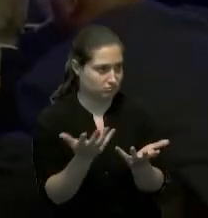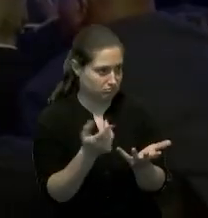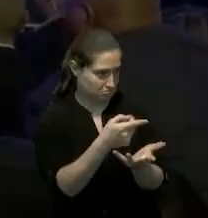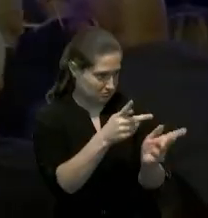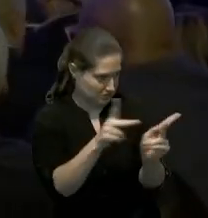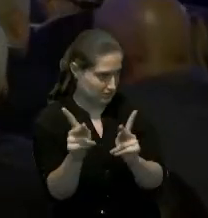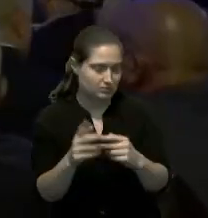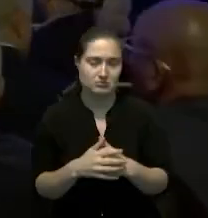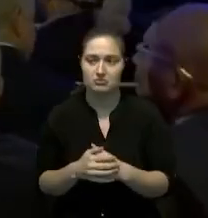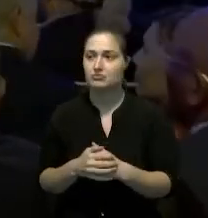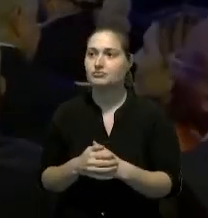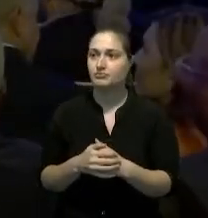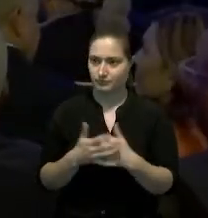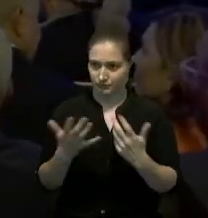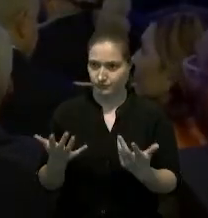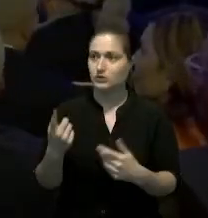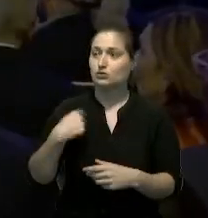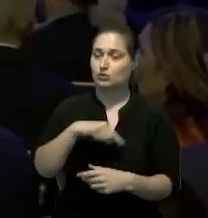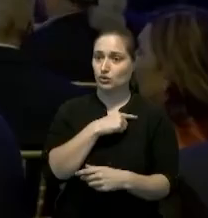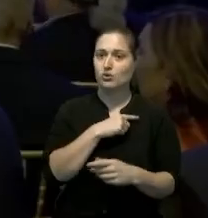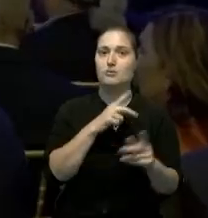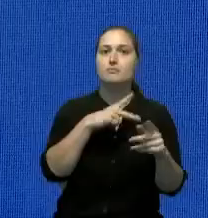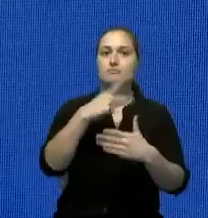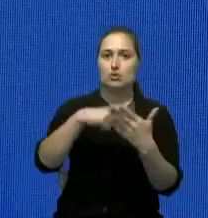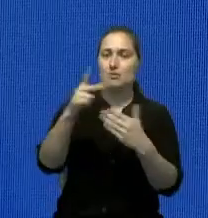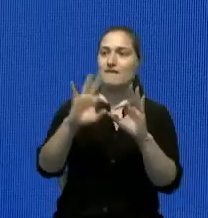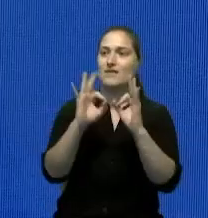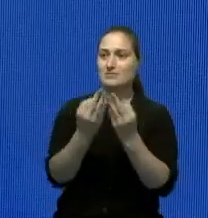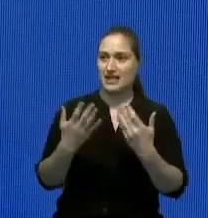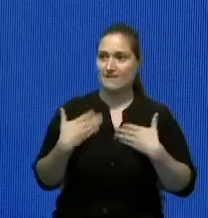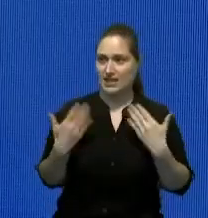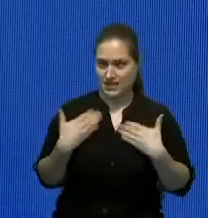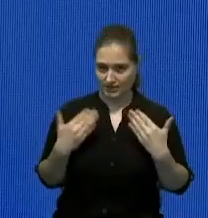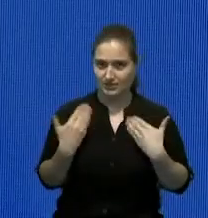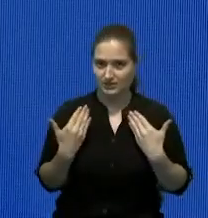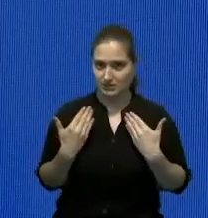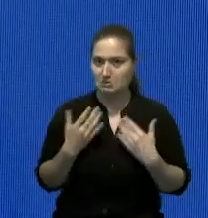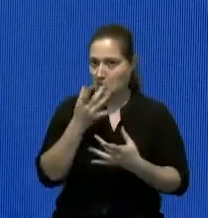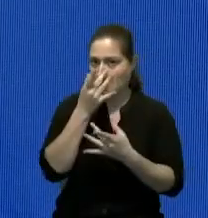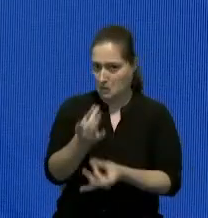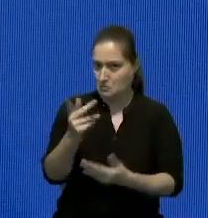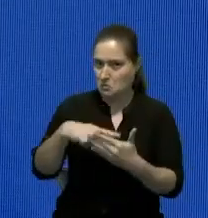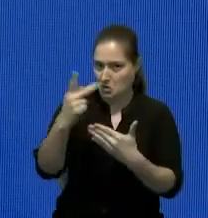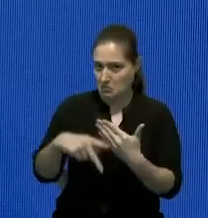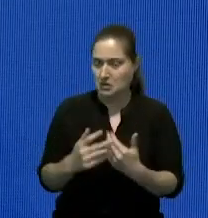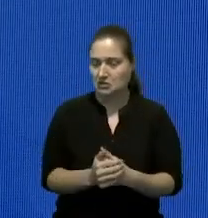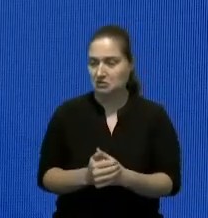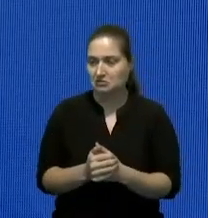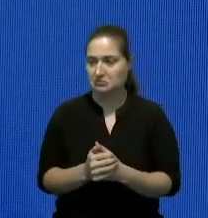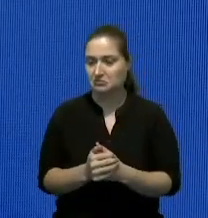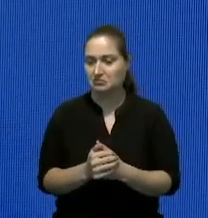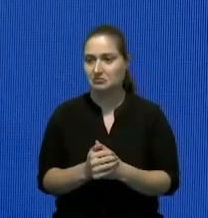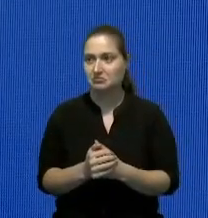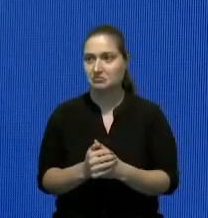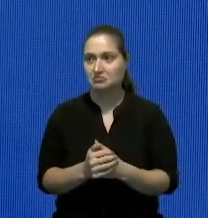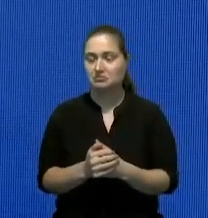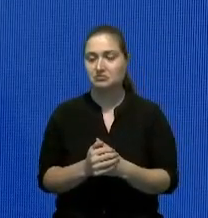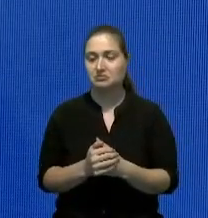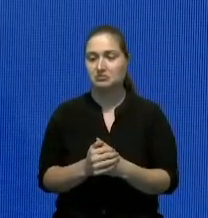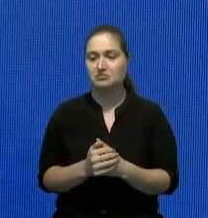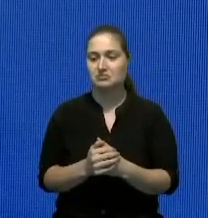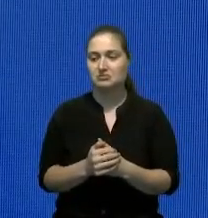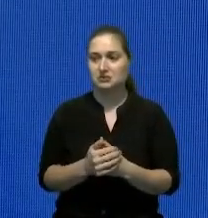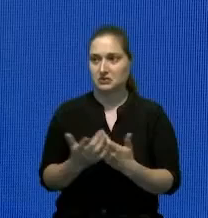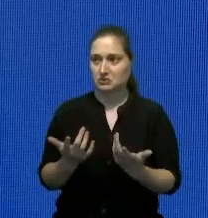incluso aquí se ha llevado el programa Familia Feliz que yo creo que es un programa interesante y que sería la